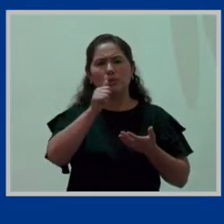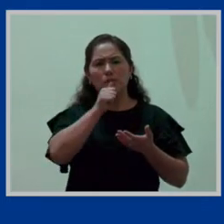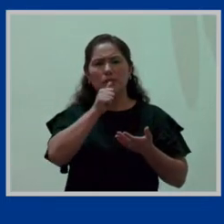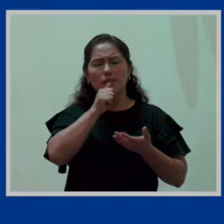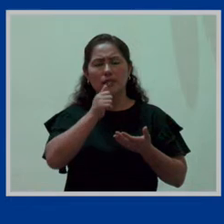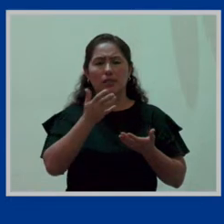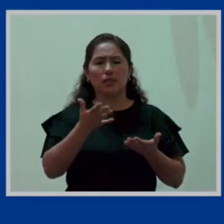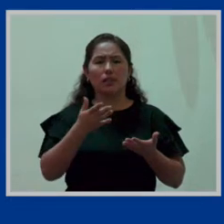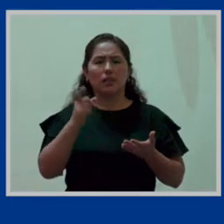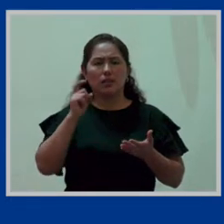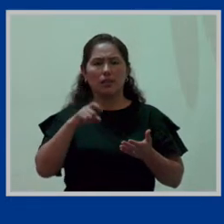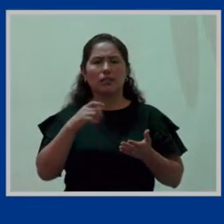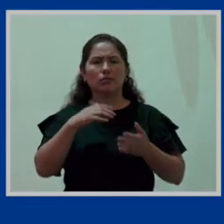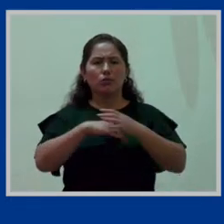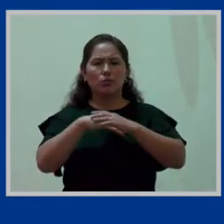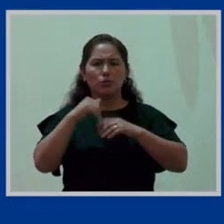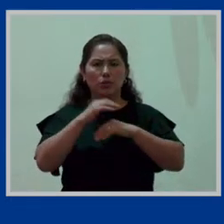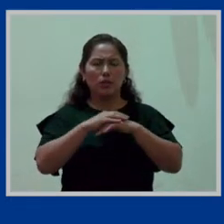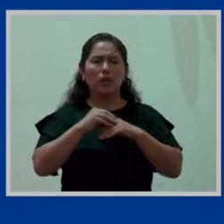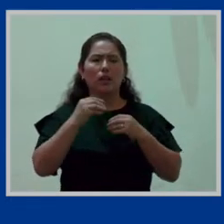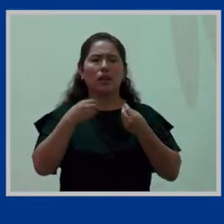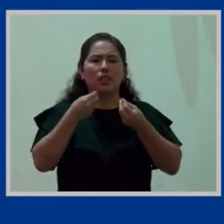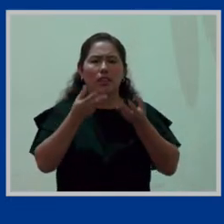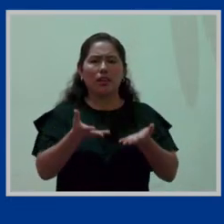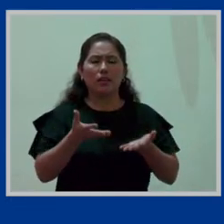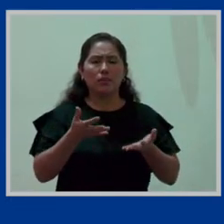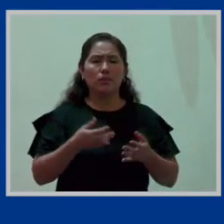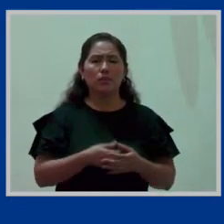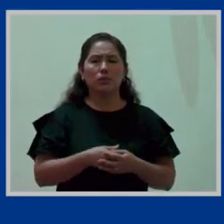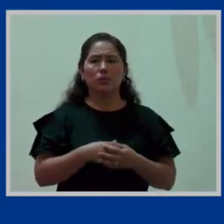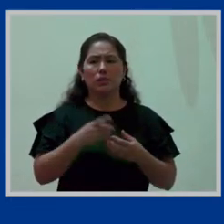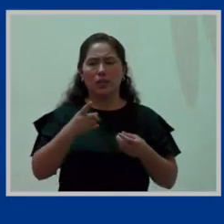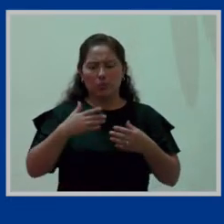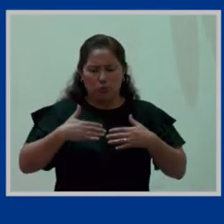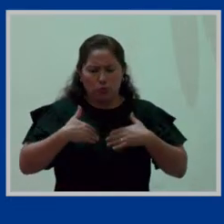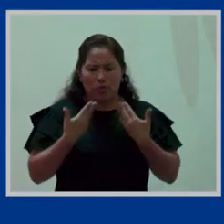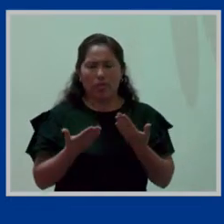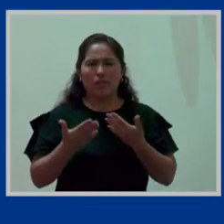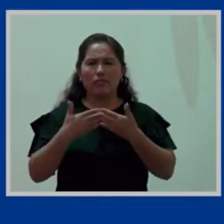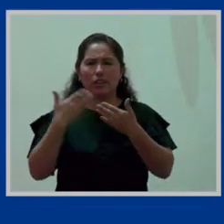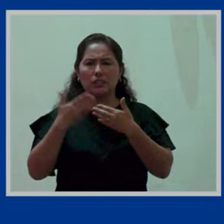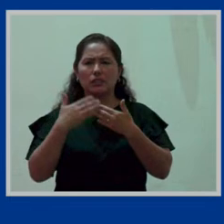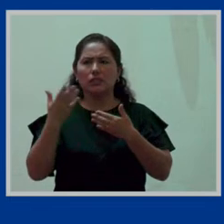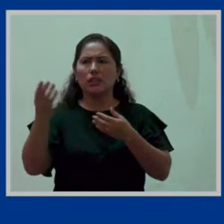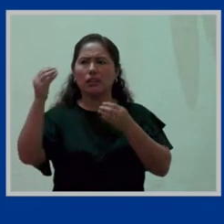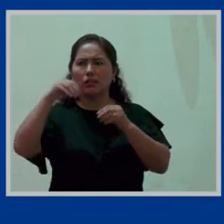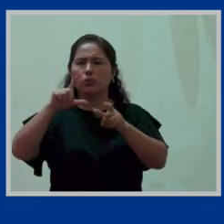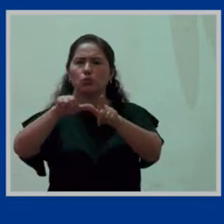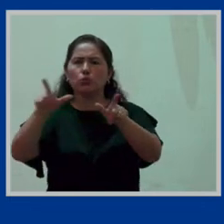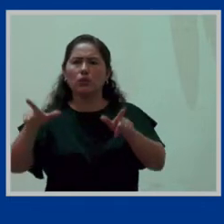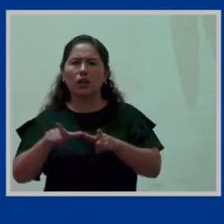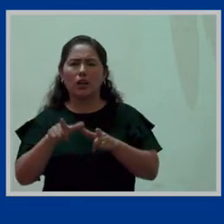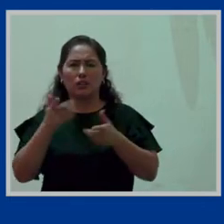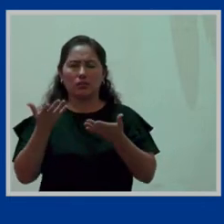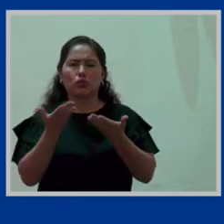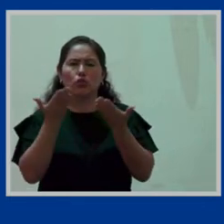la comodidad, digamos, que le da el poder facilitar la extracción de la leche materna.